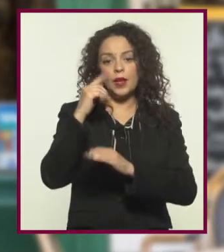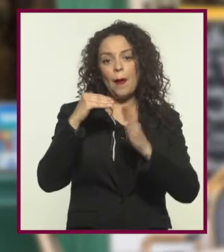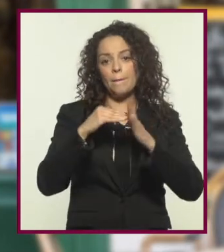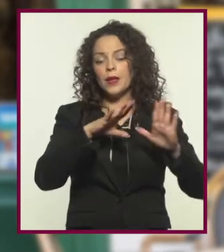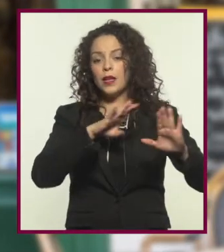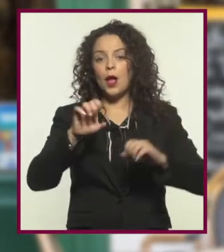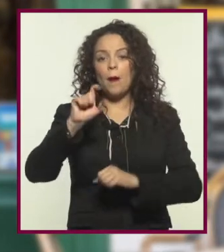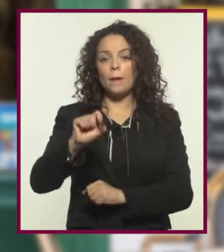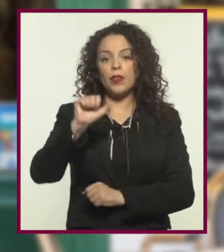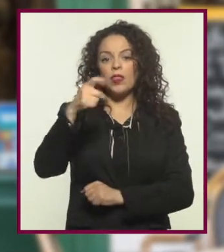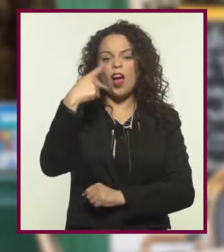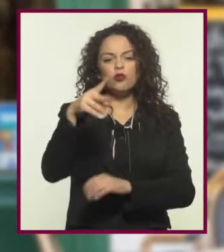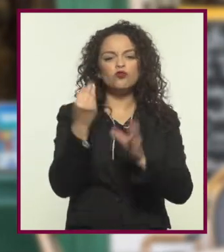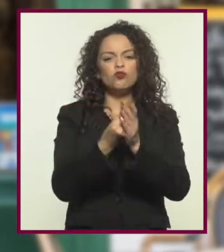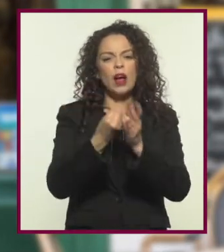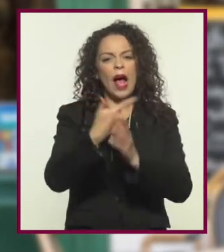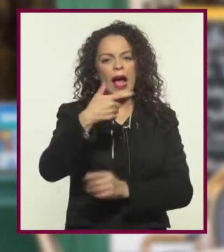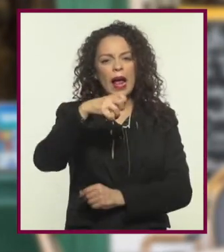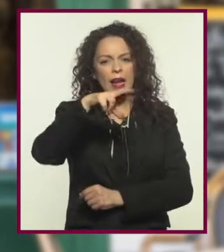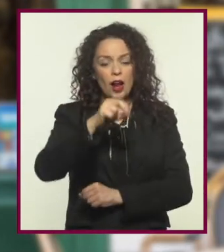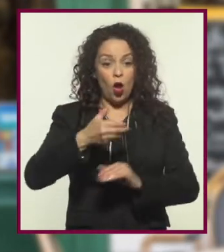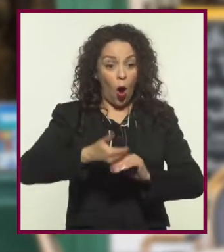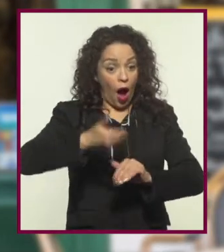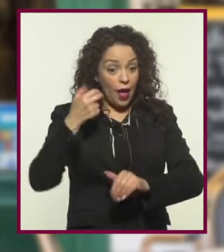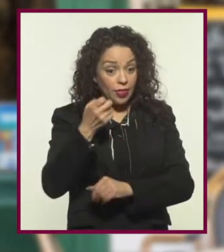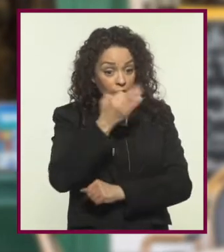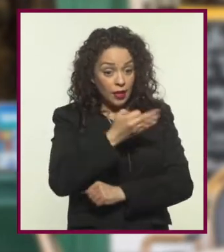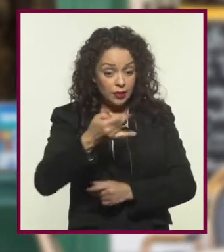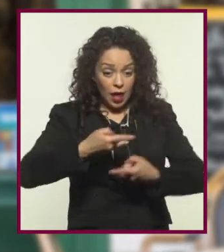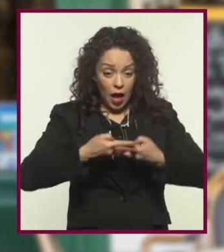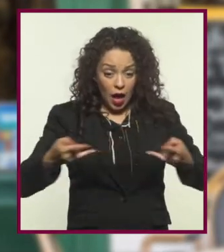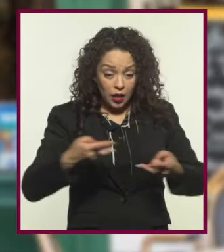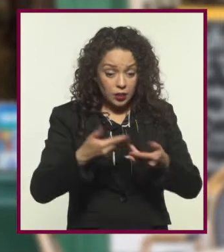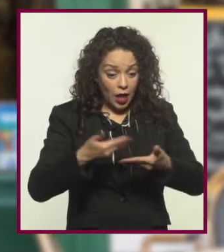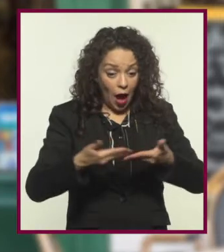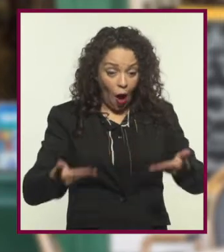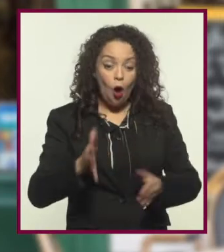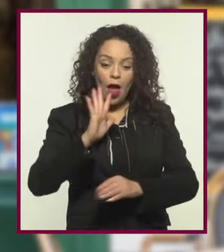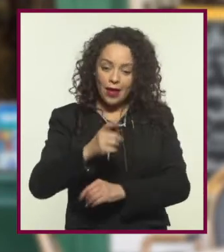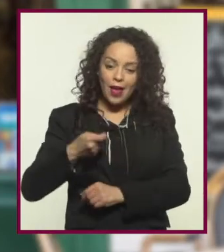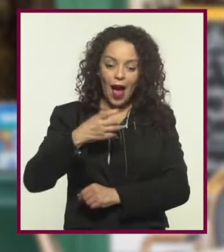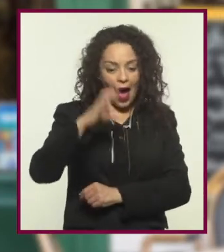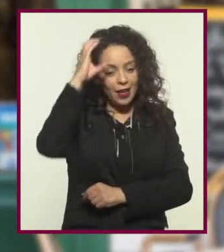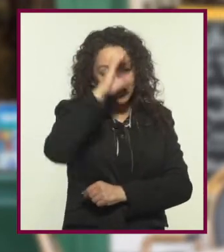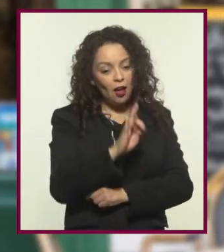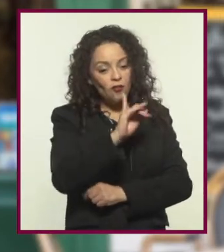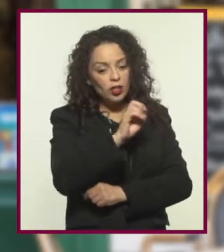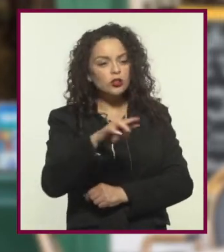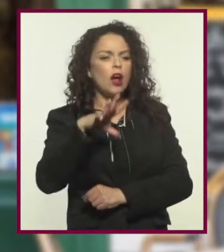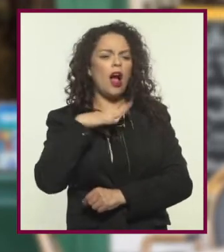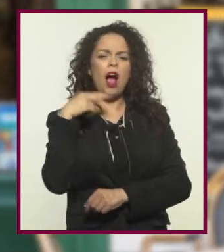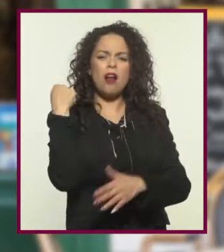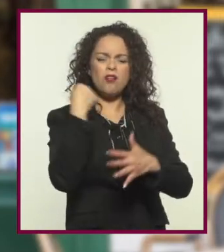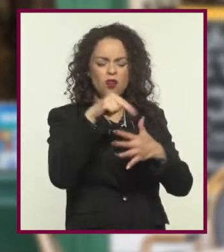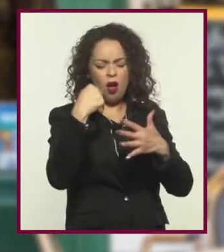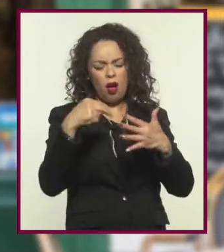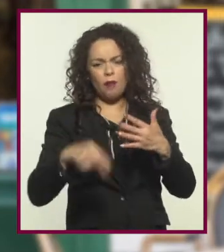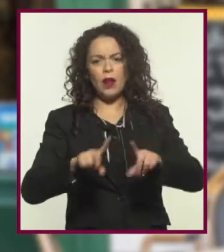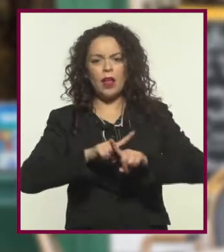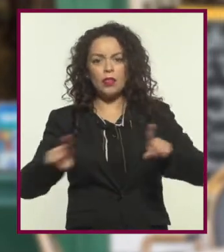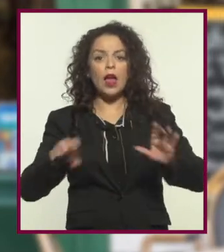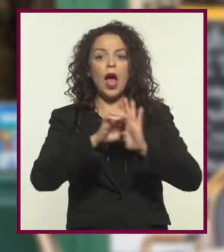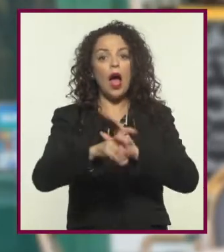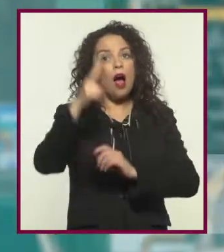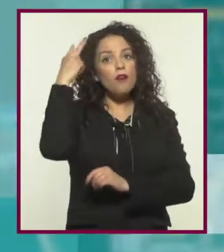1926. Hasta antes de esa fecha, las historias que hoy diríamos que son ciencia ficción tenían diferentes